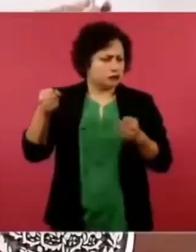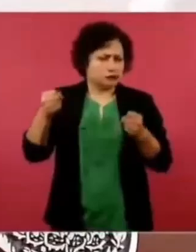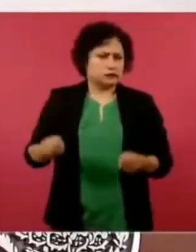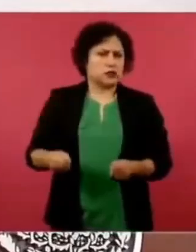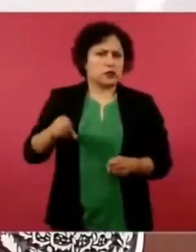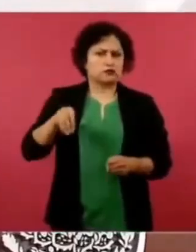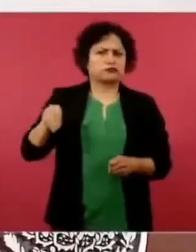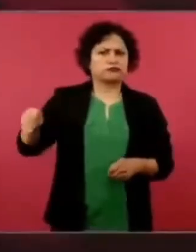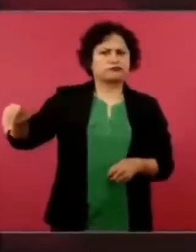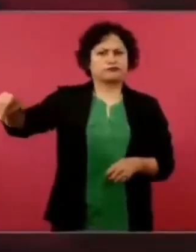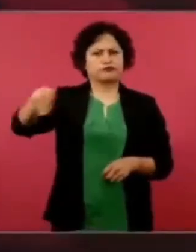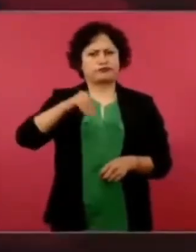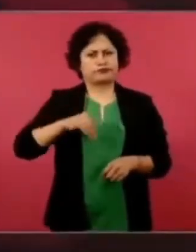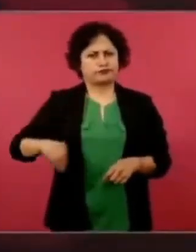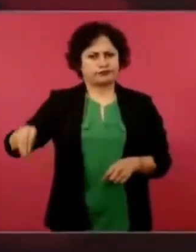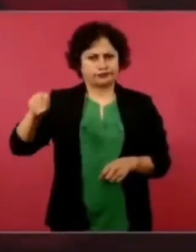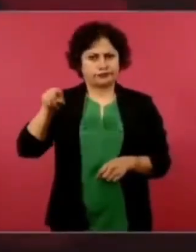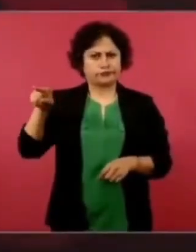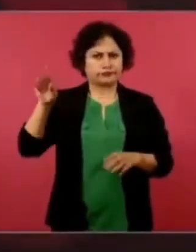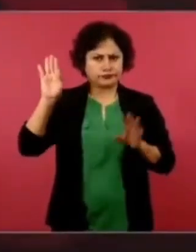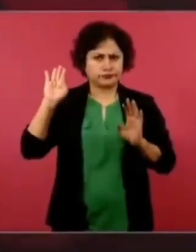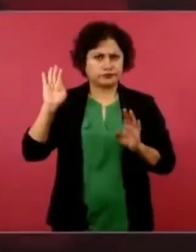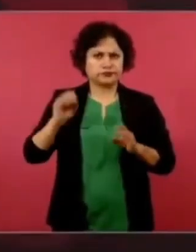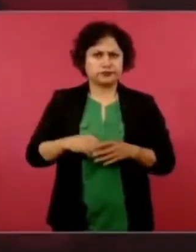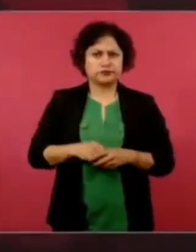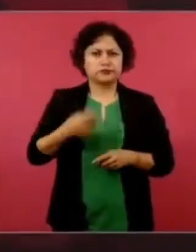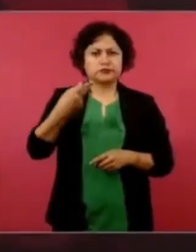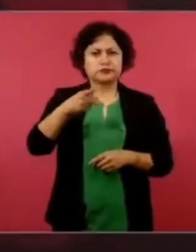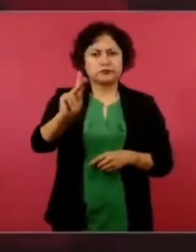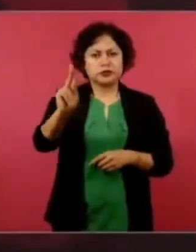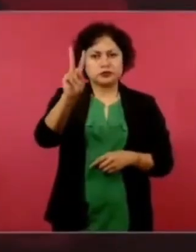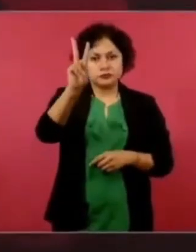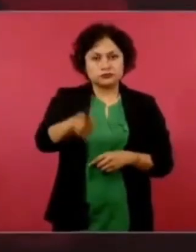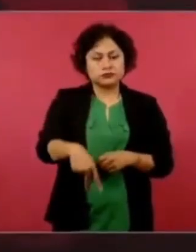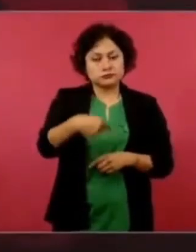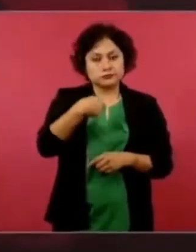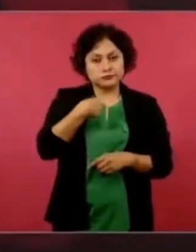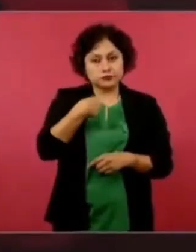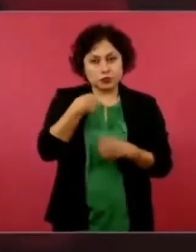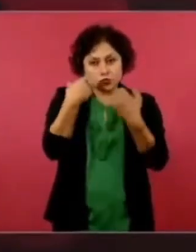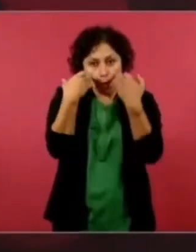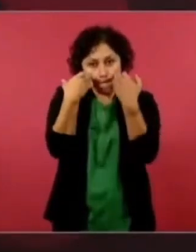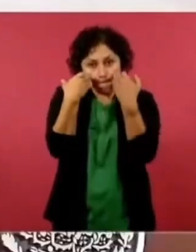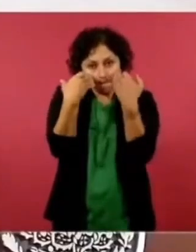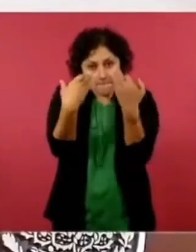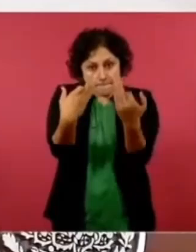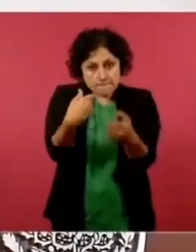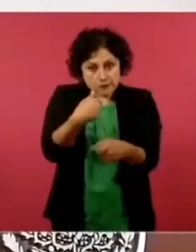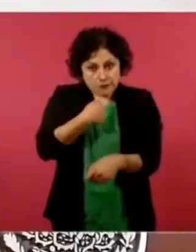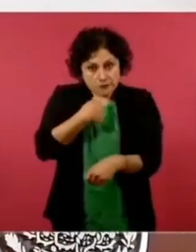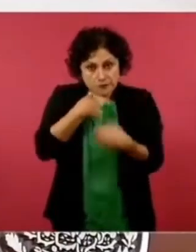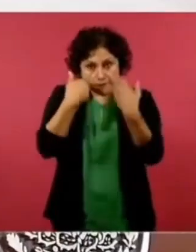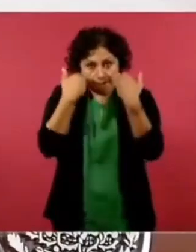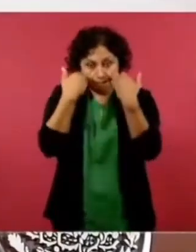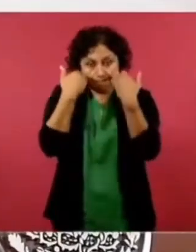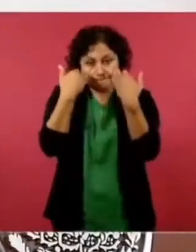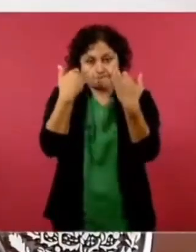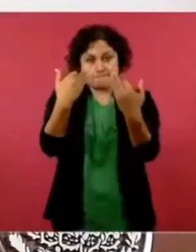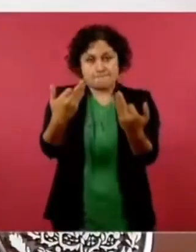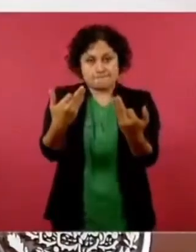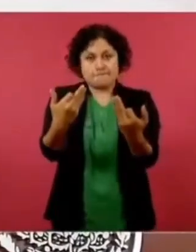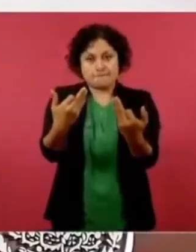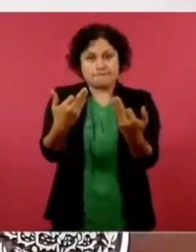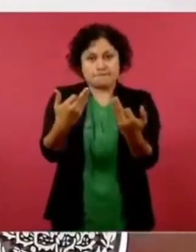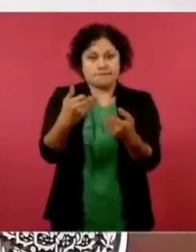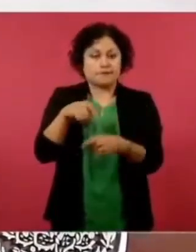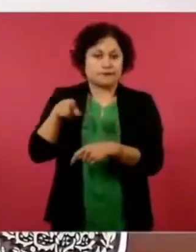varios, pero me consta lo que hacía Landa